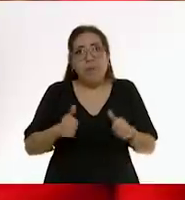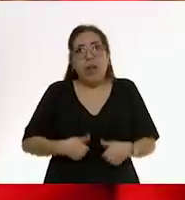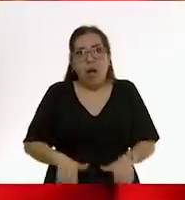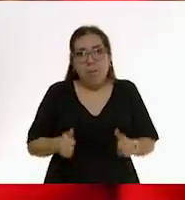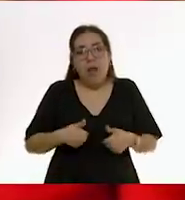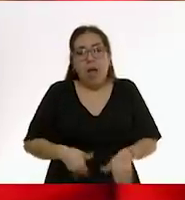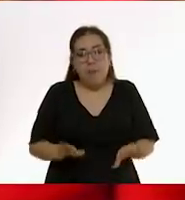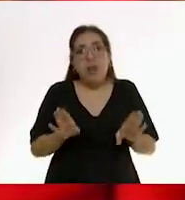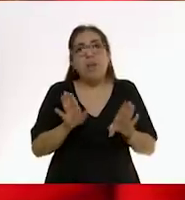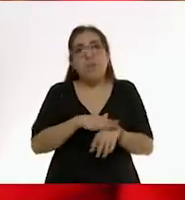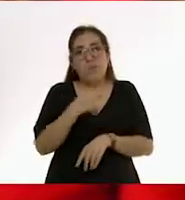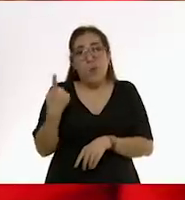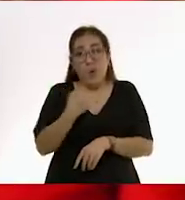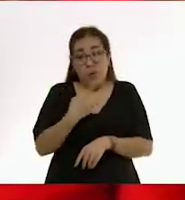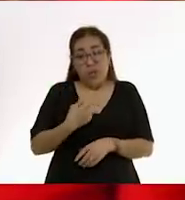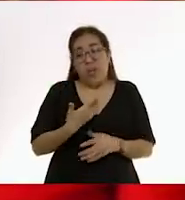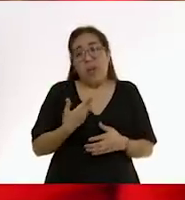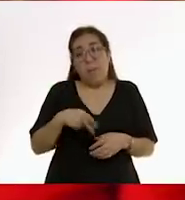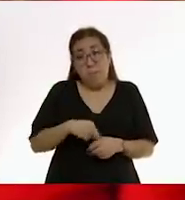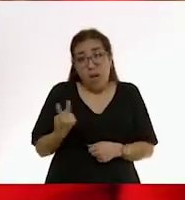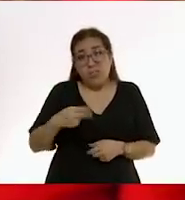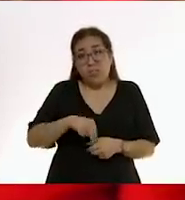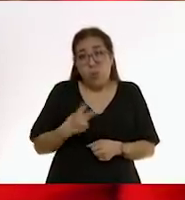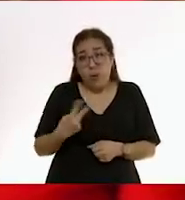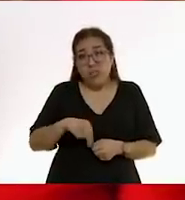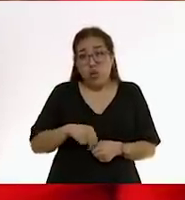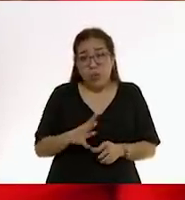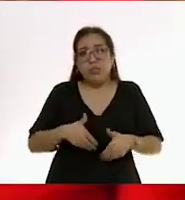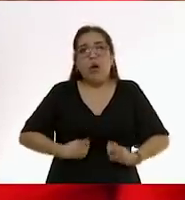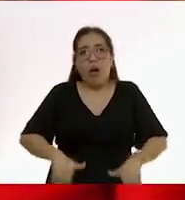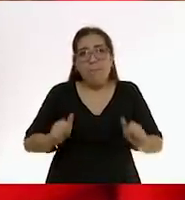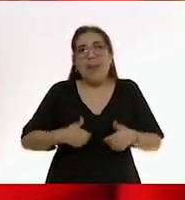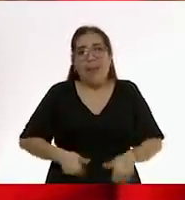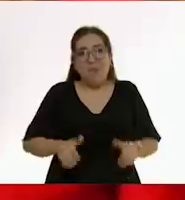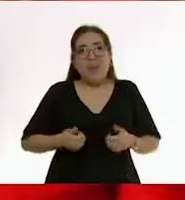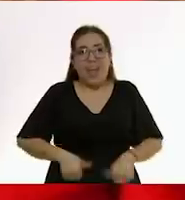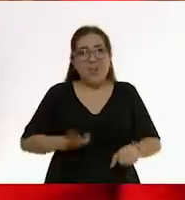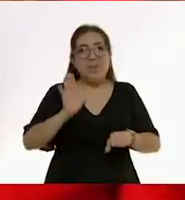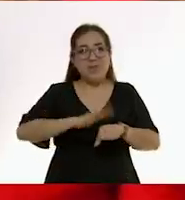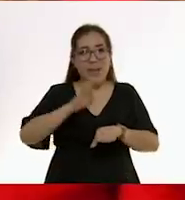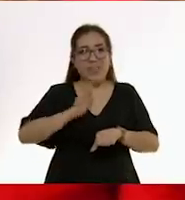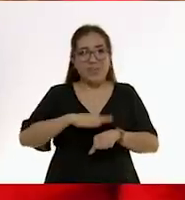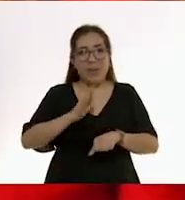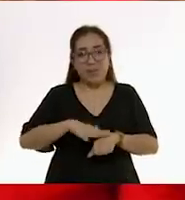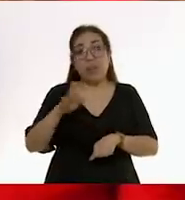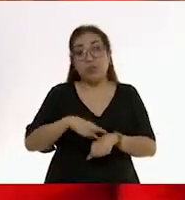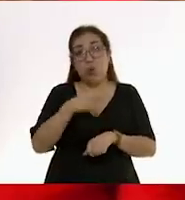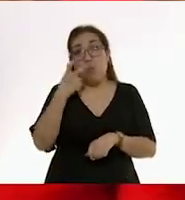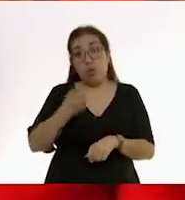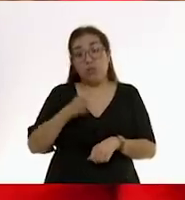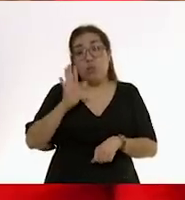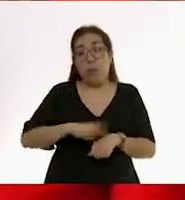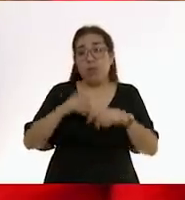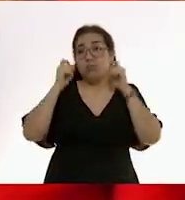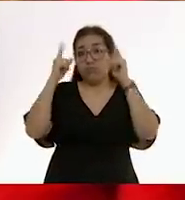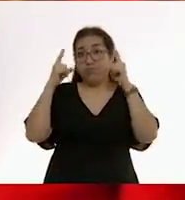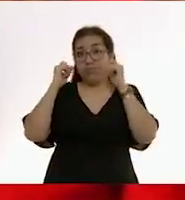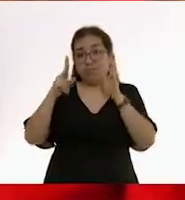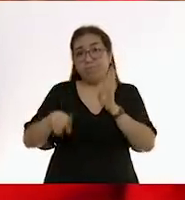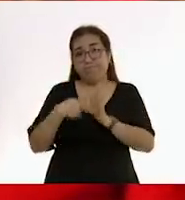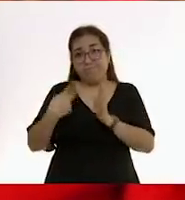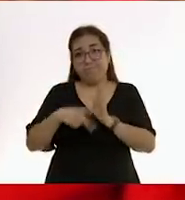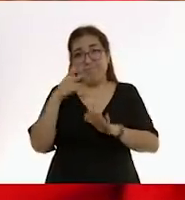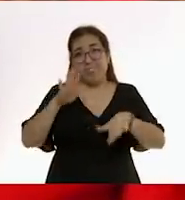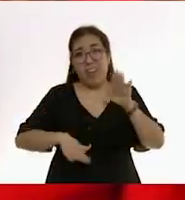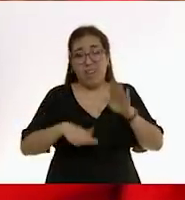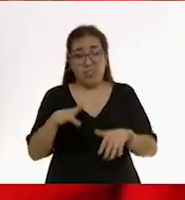se está vaciando y necesita ser rellenado a lo largo de la noche. Y eso hace que haya estos despertares constantes que